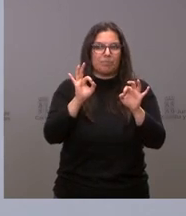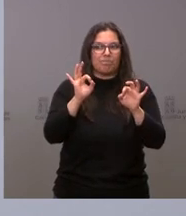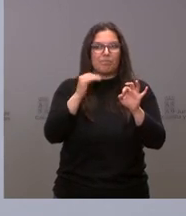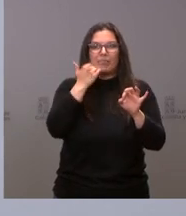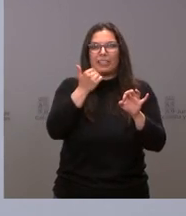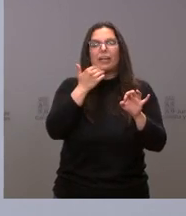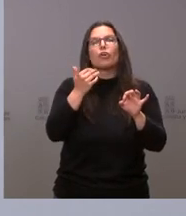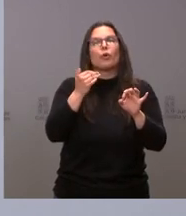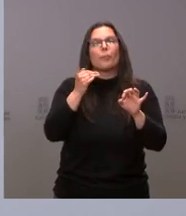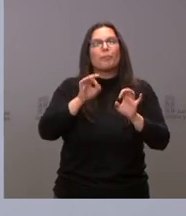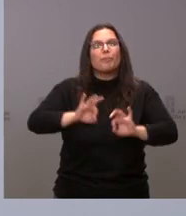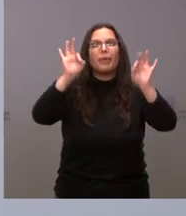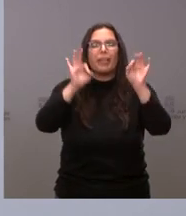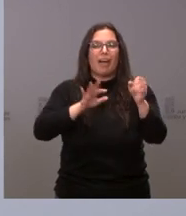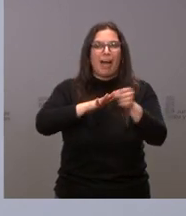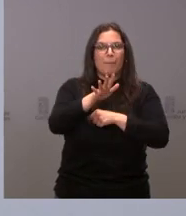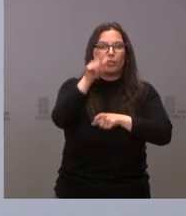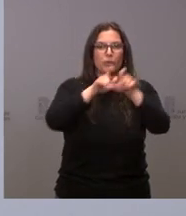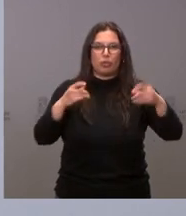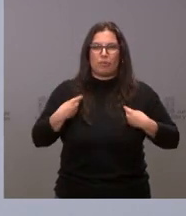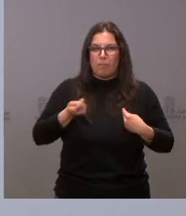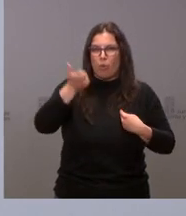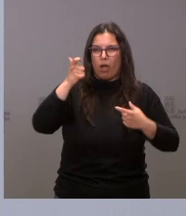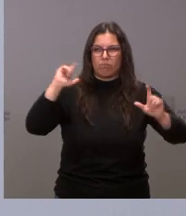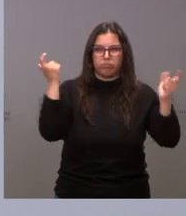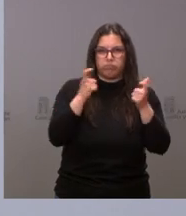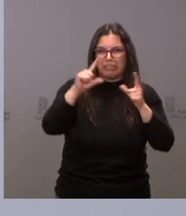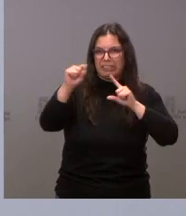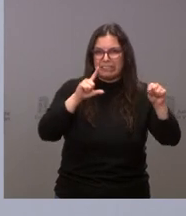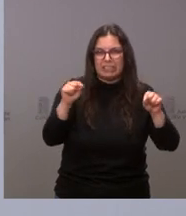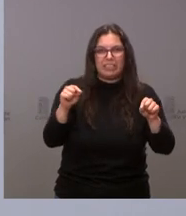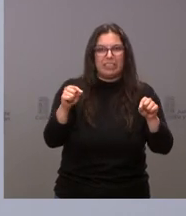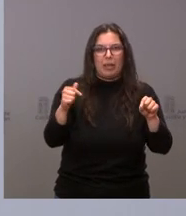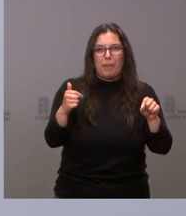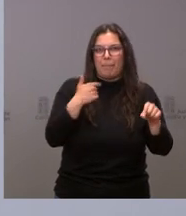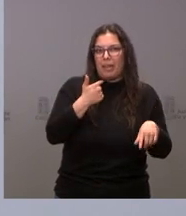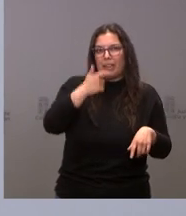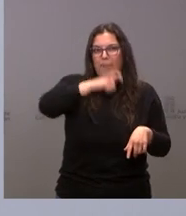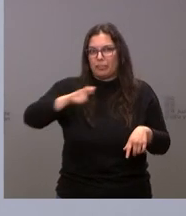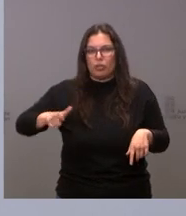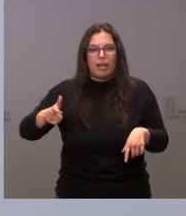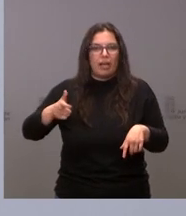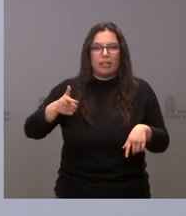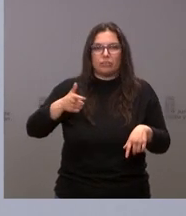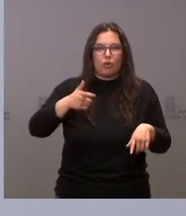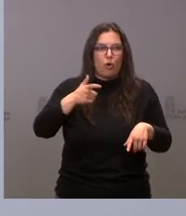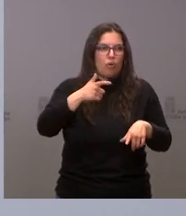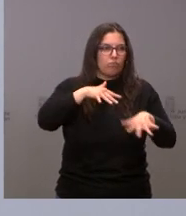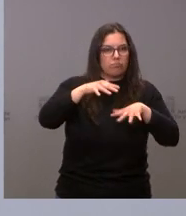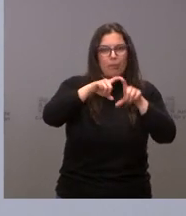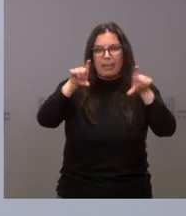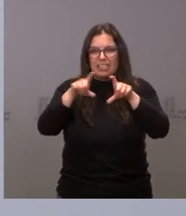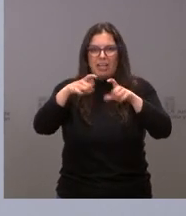en el ámbito de despoblación de pérdida de población y pérdida de actividad económica